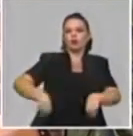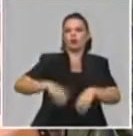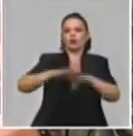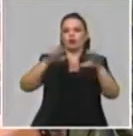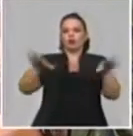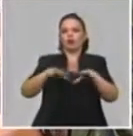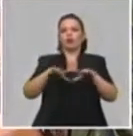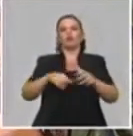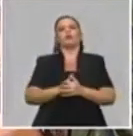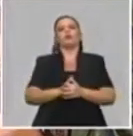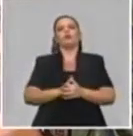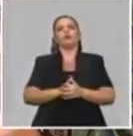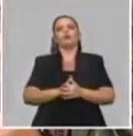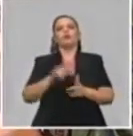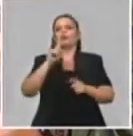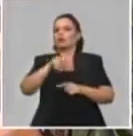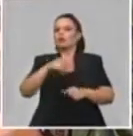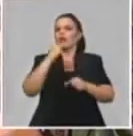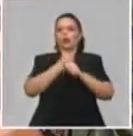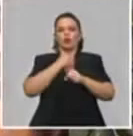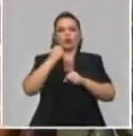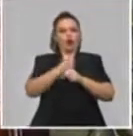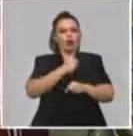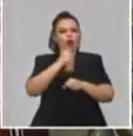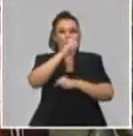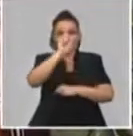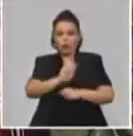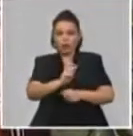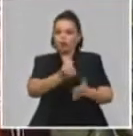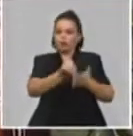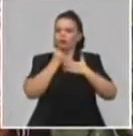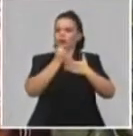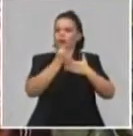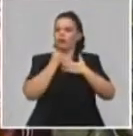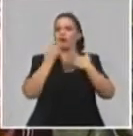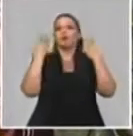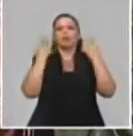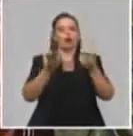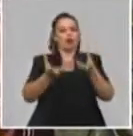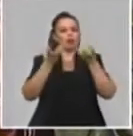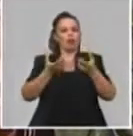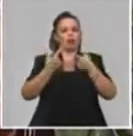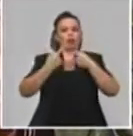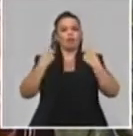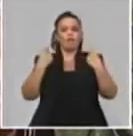meritorio por los trabajadores y han dado una buena respuesta, aunque sabemos que todavía no es suficiente.